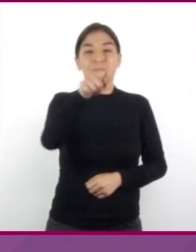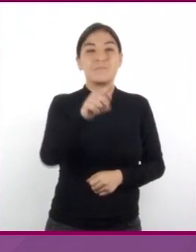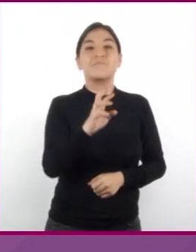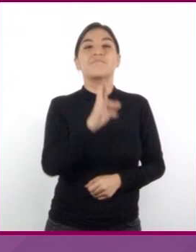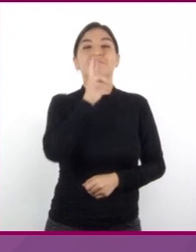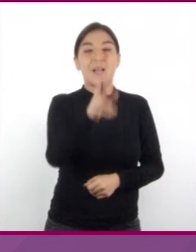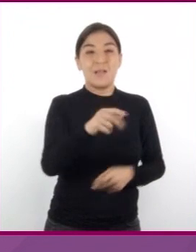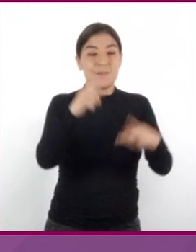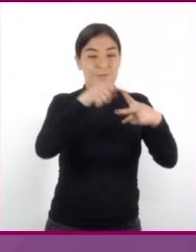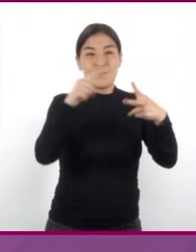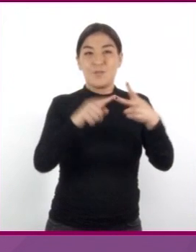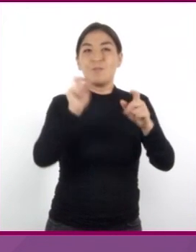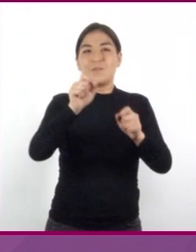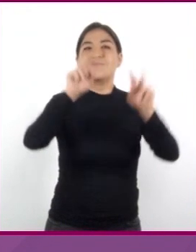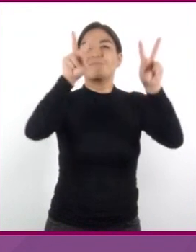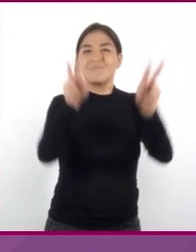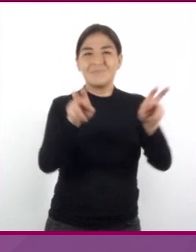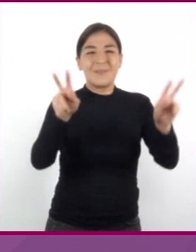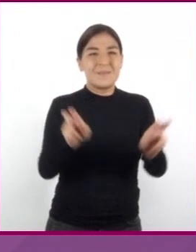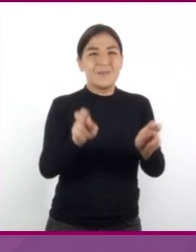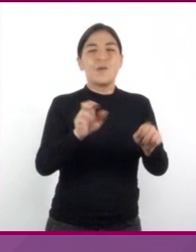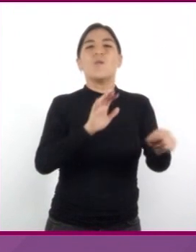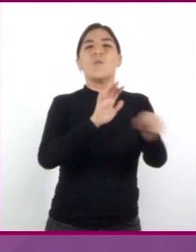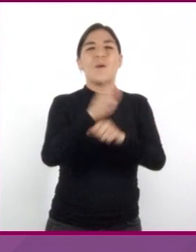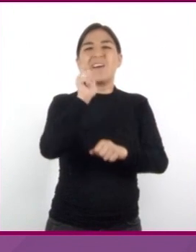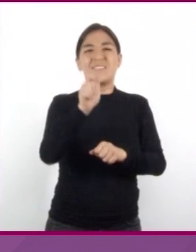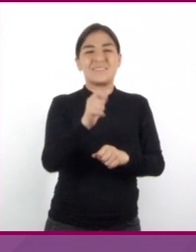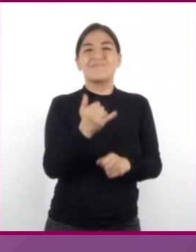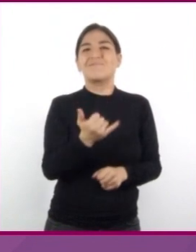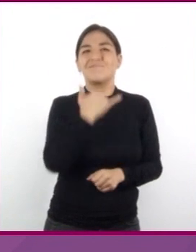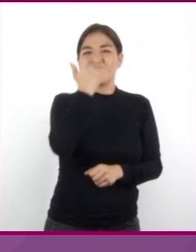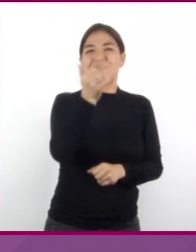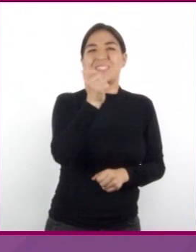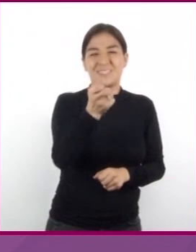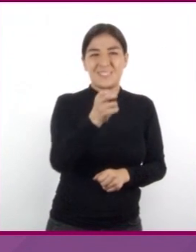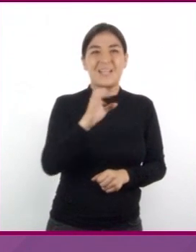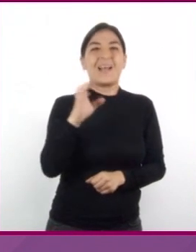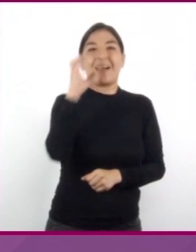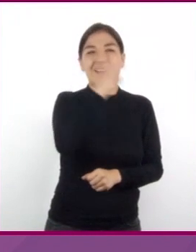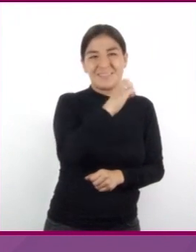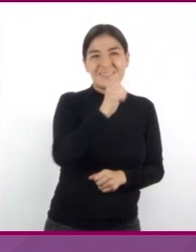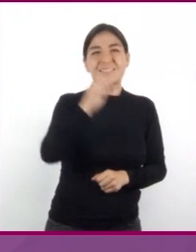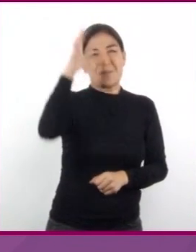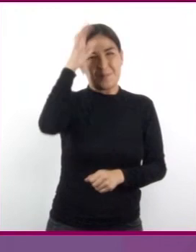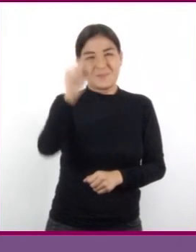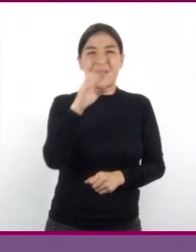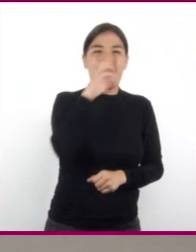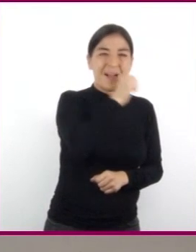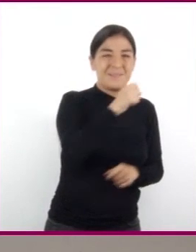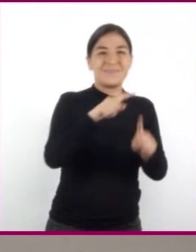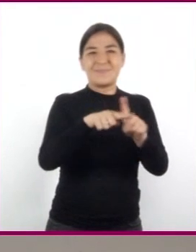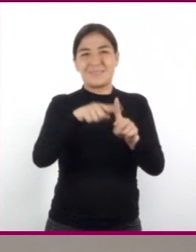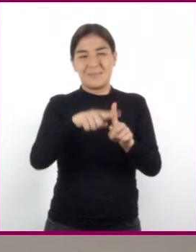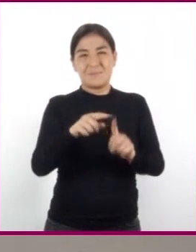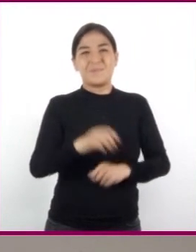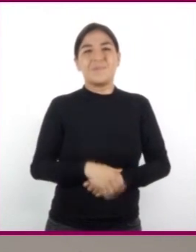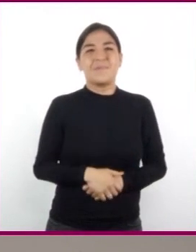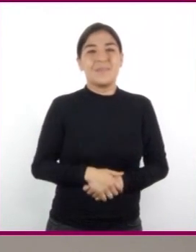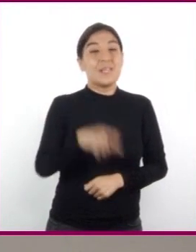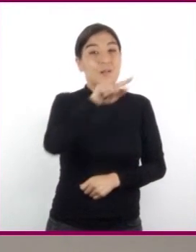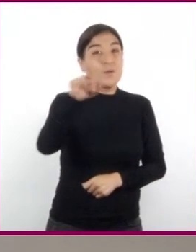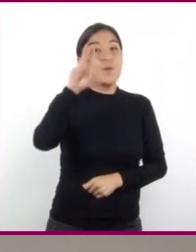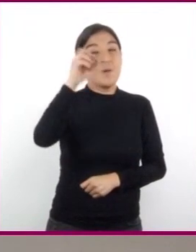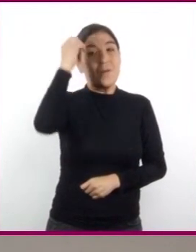dos frases donde se utilice de manera errónea el concepto de calor y temperatura. No